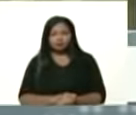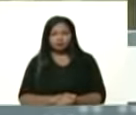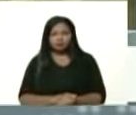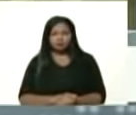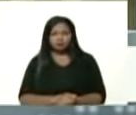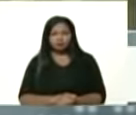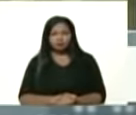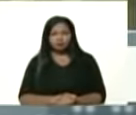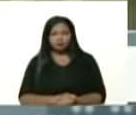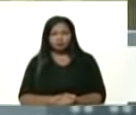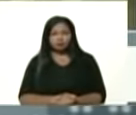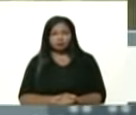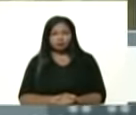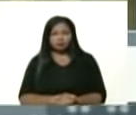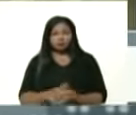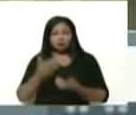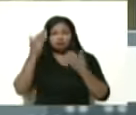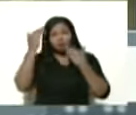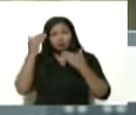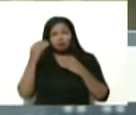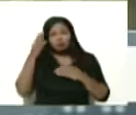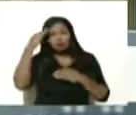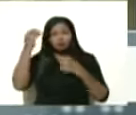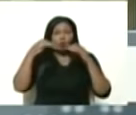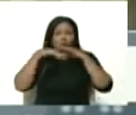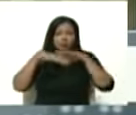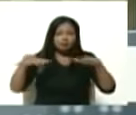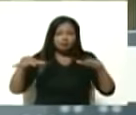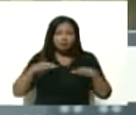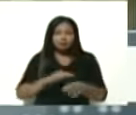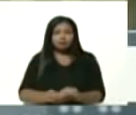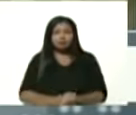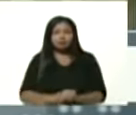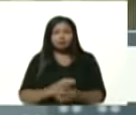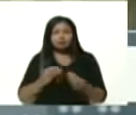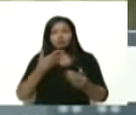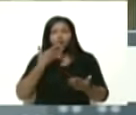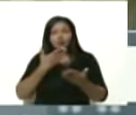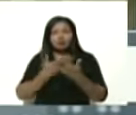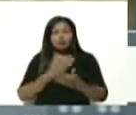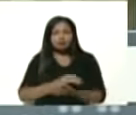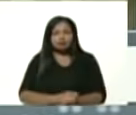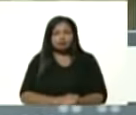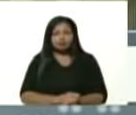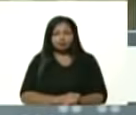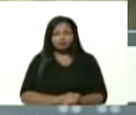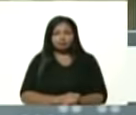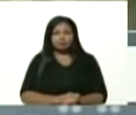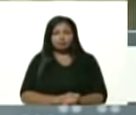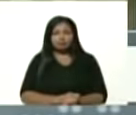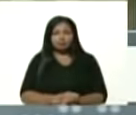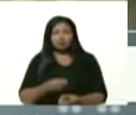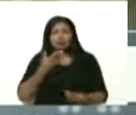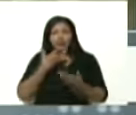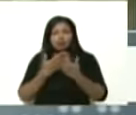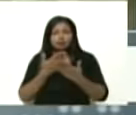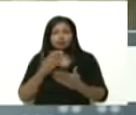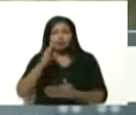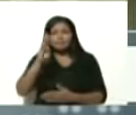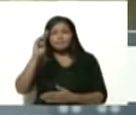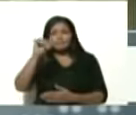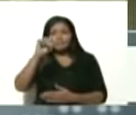Mi saludo, pues. Que Dios los bendiga a todos. Gracias, Caricuao, Ruiz Pineda, Bambino, Bambino,